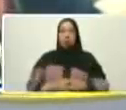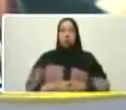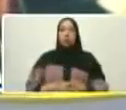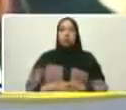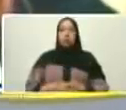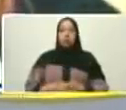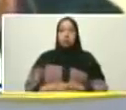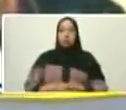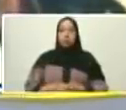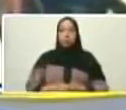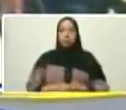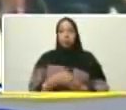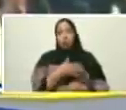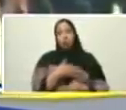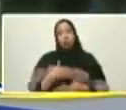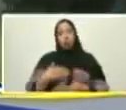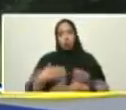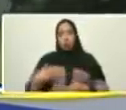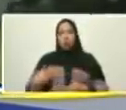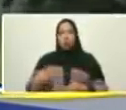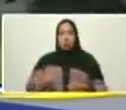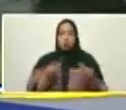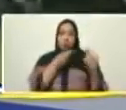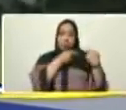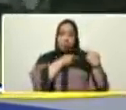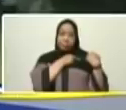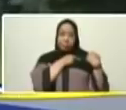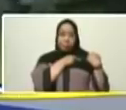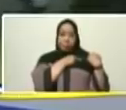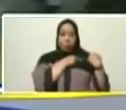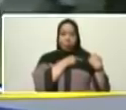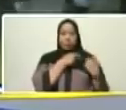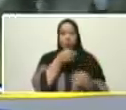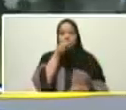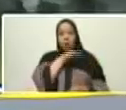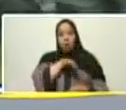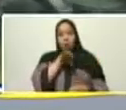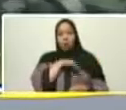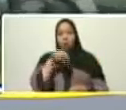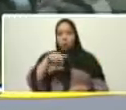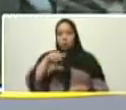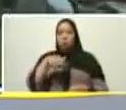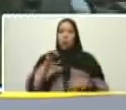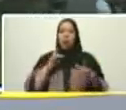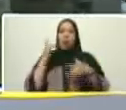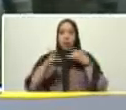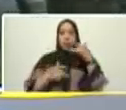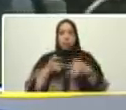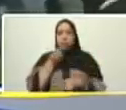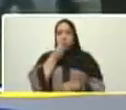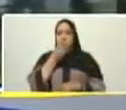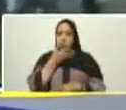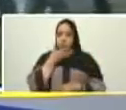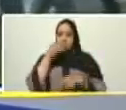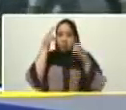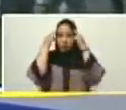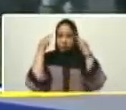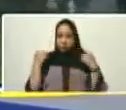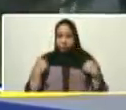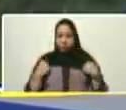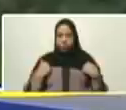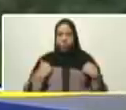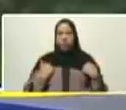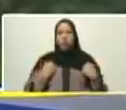Yo quisiera que el general en jefe, que estuvo en este hermoso acto del día de hoy en el Panteón, nos hiciera una